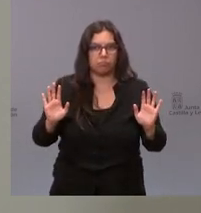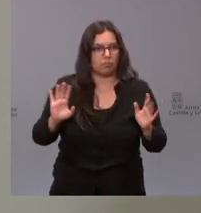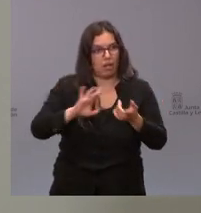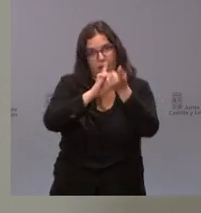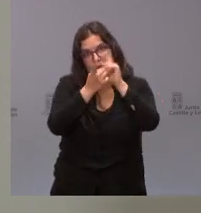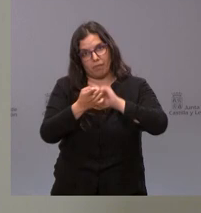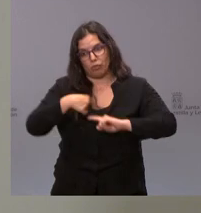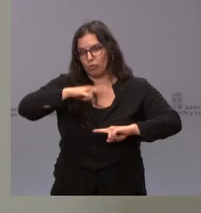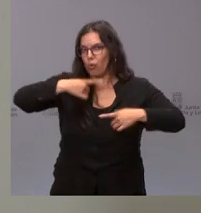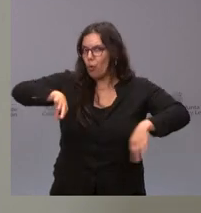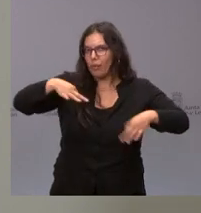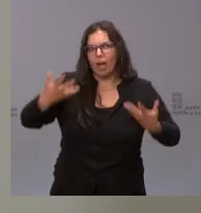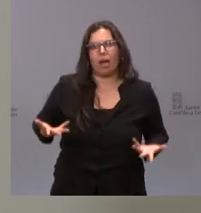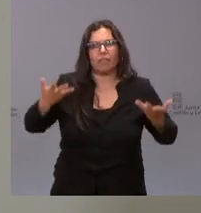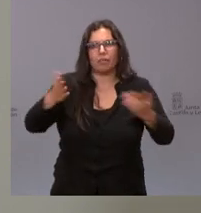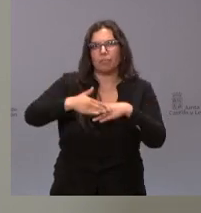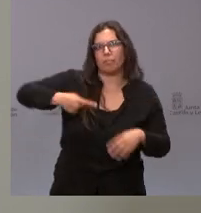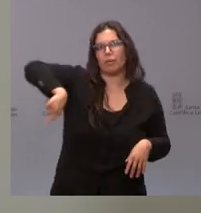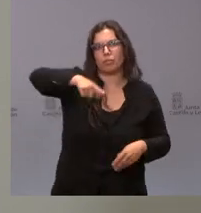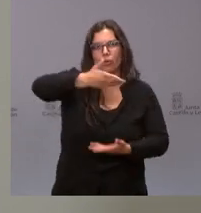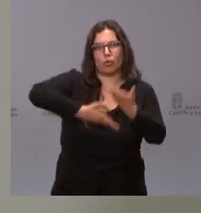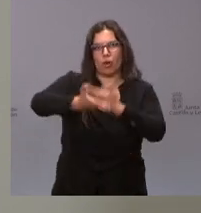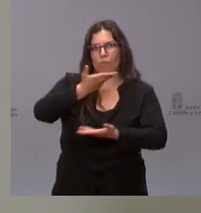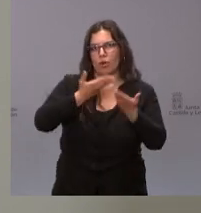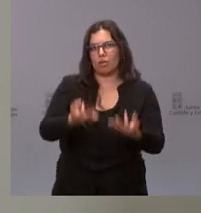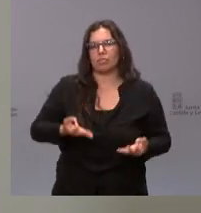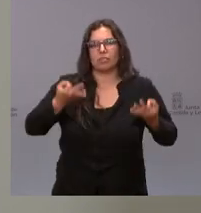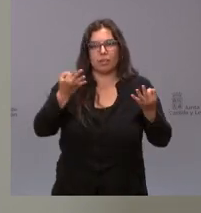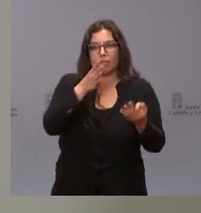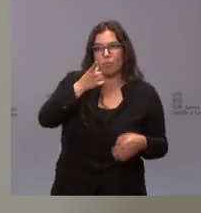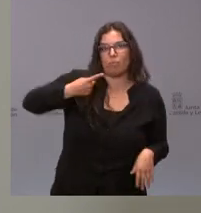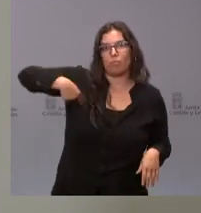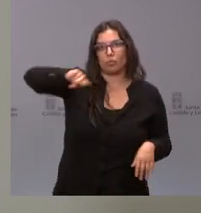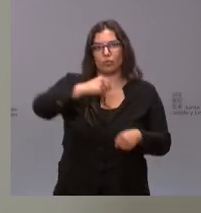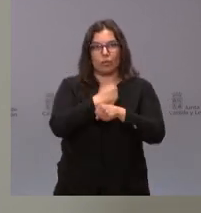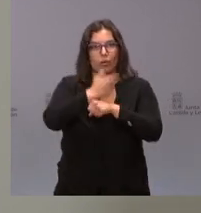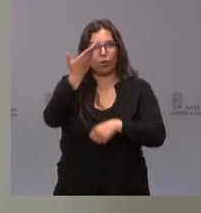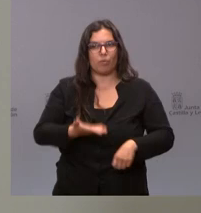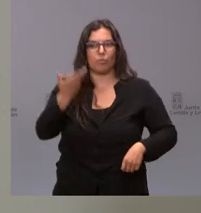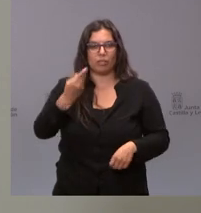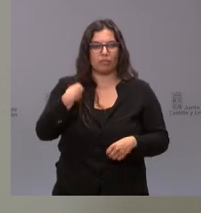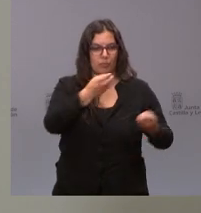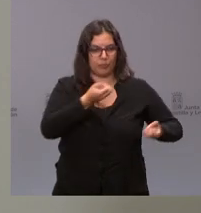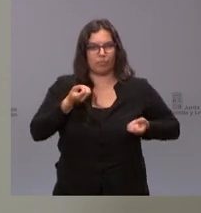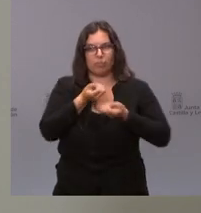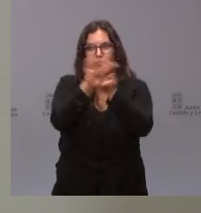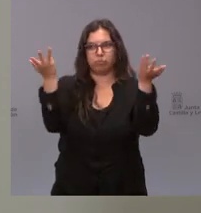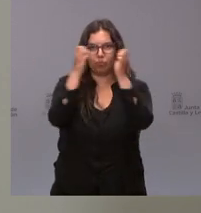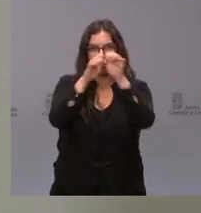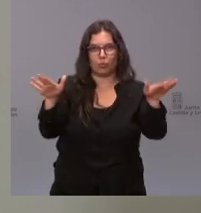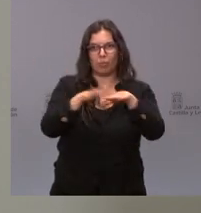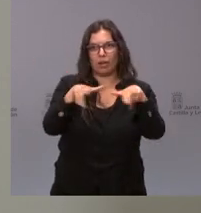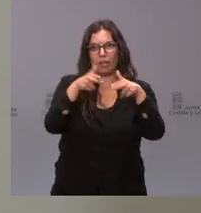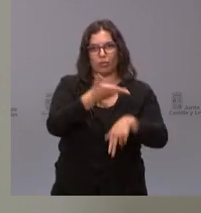contrario desde la humildad estamos a su disposición para colaborar con ustedes que son los que tienen una labor muy importante que es transmitir la información al conjunto de los